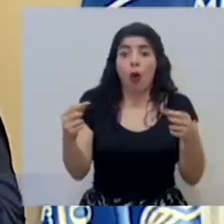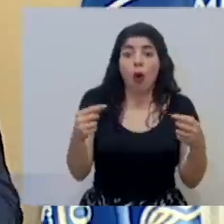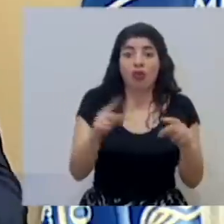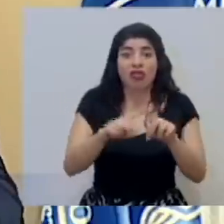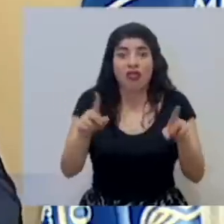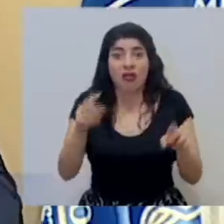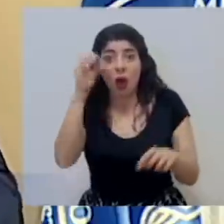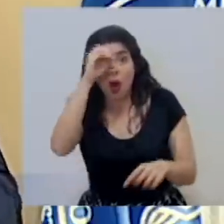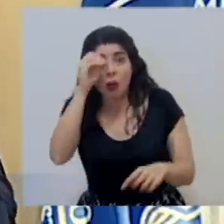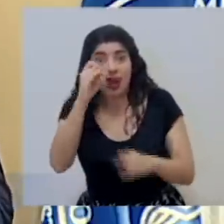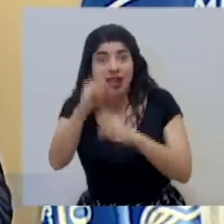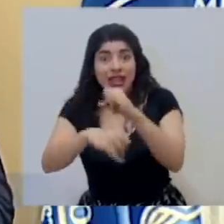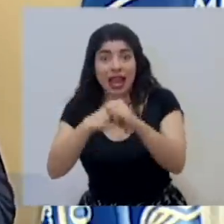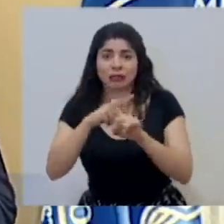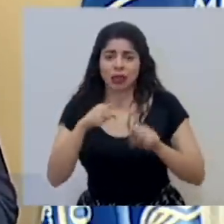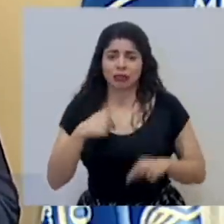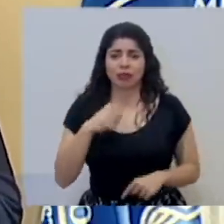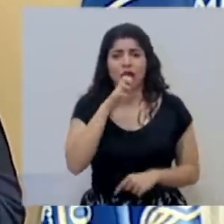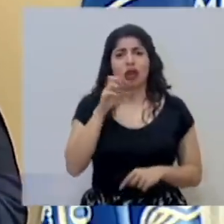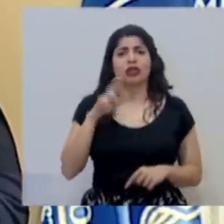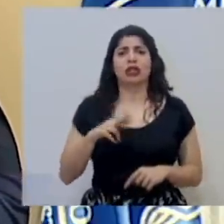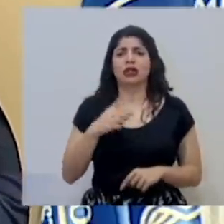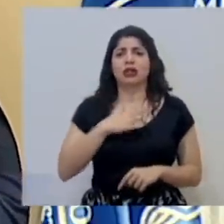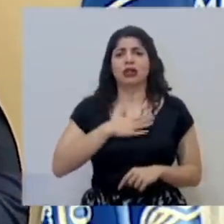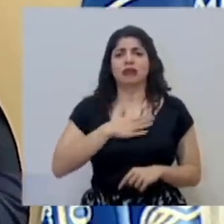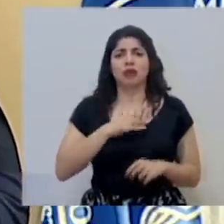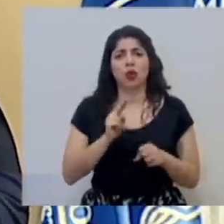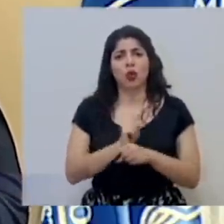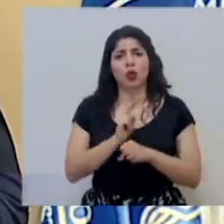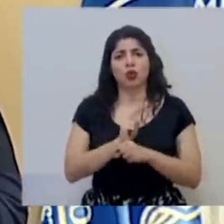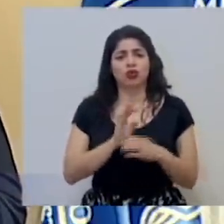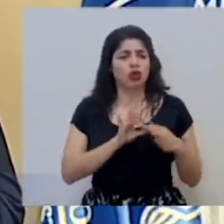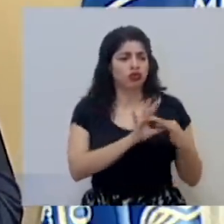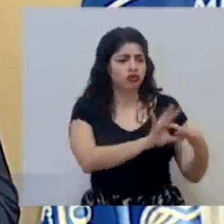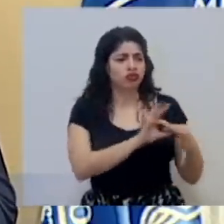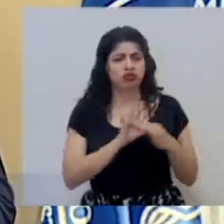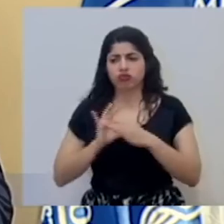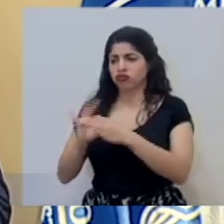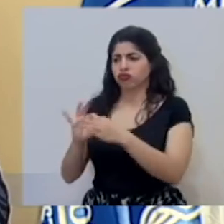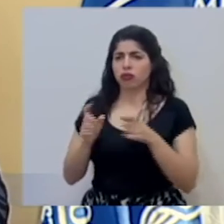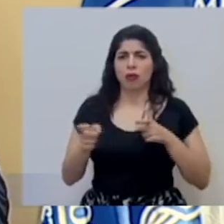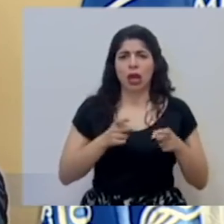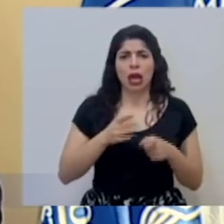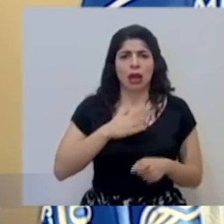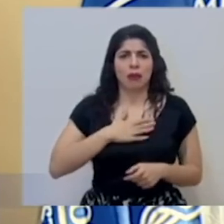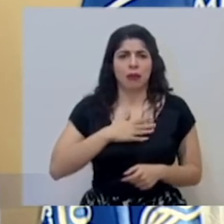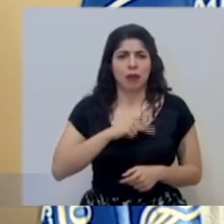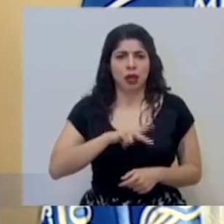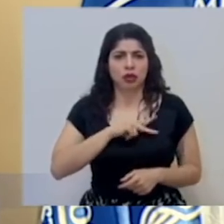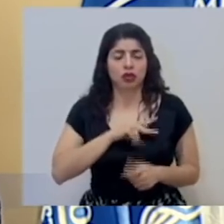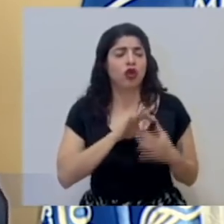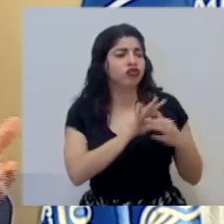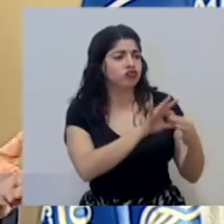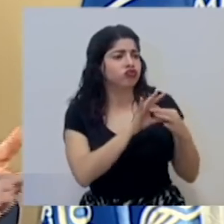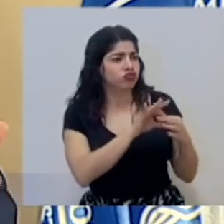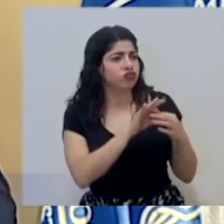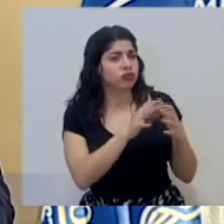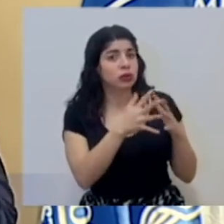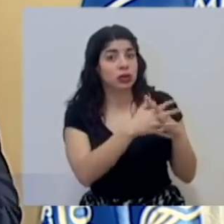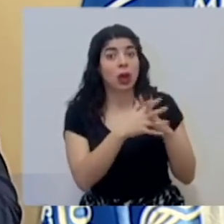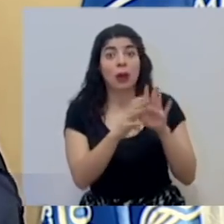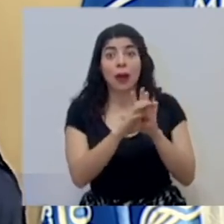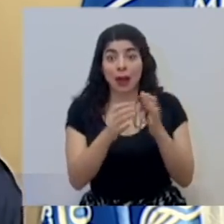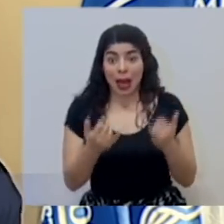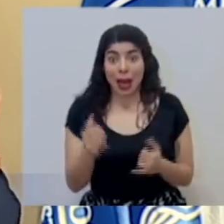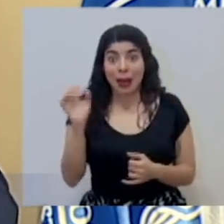internacional, Costa Rica es un país que maneja sus propias relaciones y así las conducimos, tanto con los Estados Unidos, por